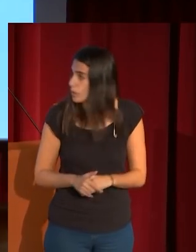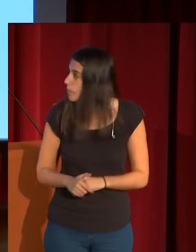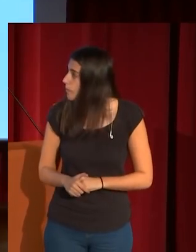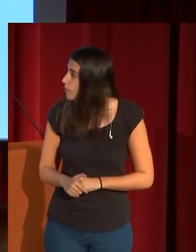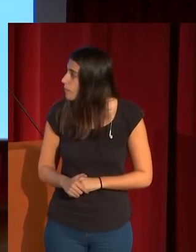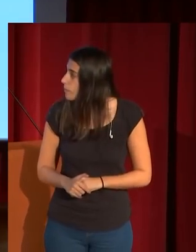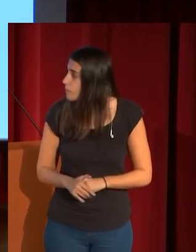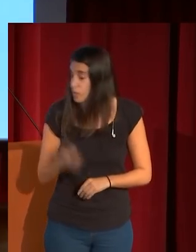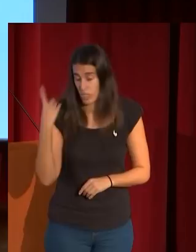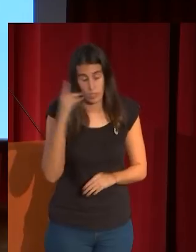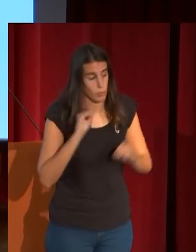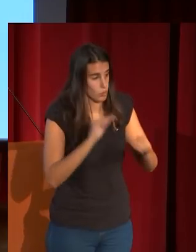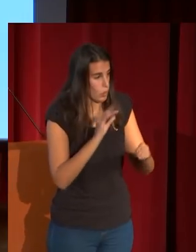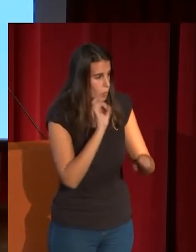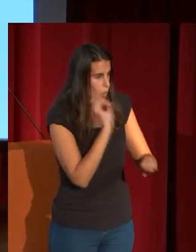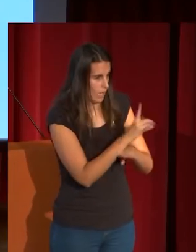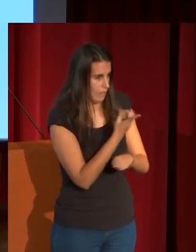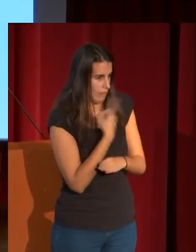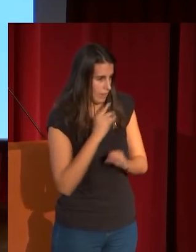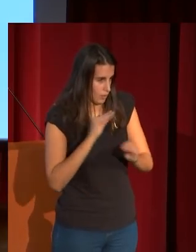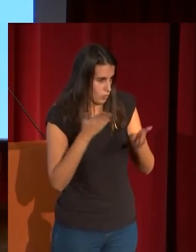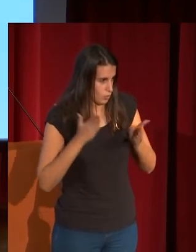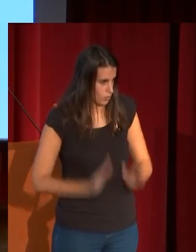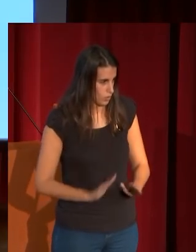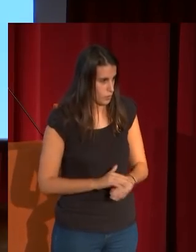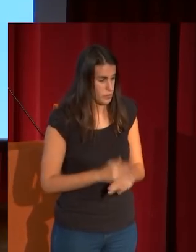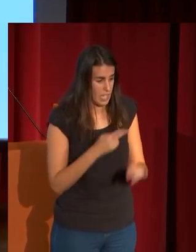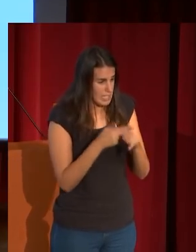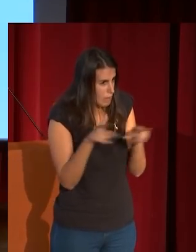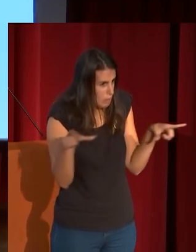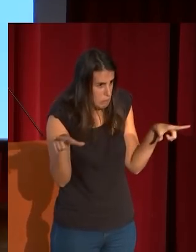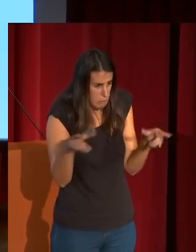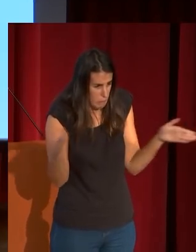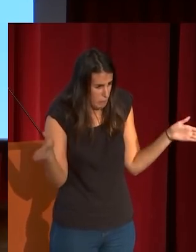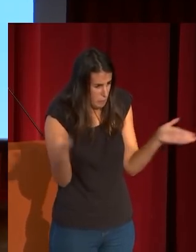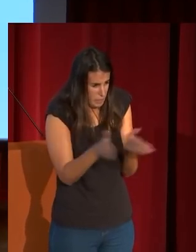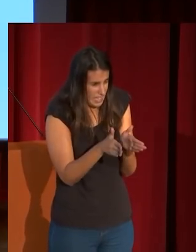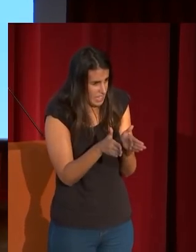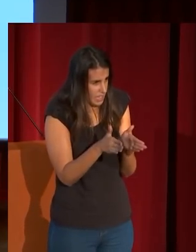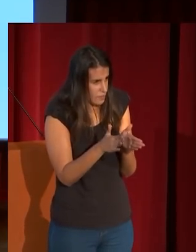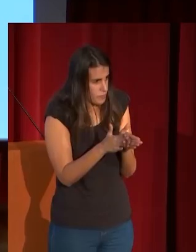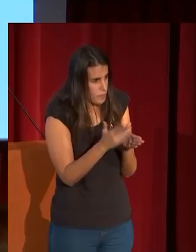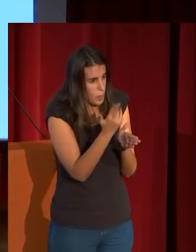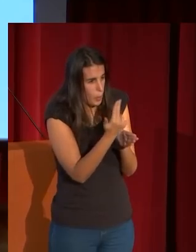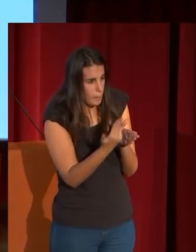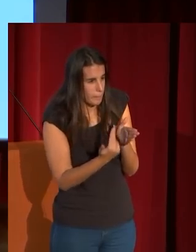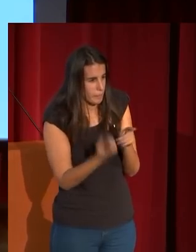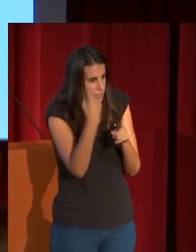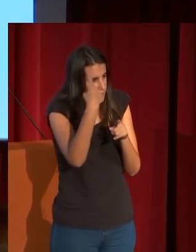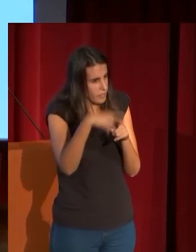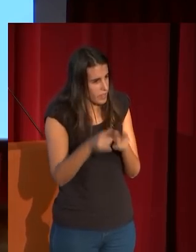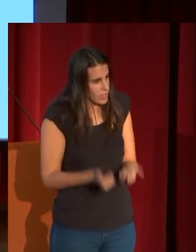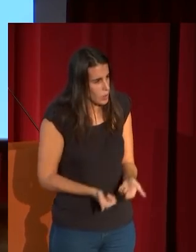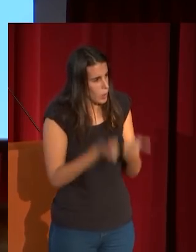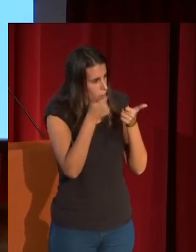postura y por eso sabemos que es él es una tablita diminuta pero con un tratamiento diferente al de las otras tres mucho